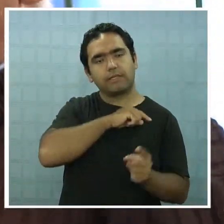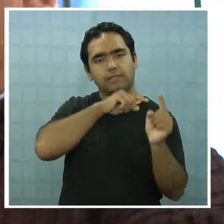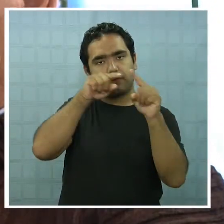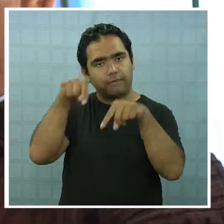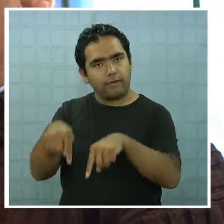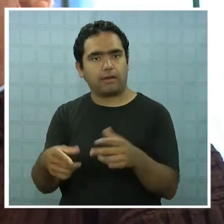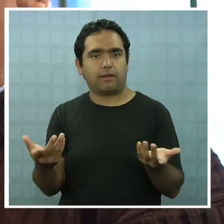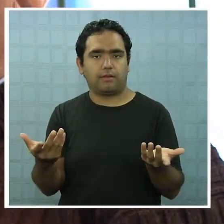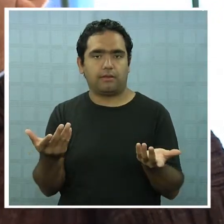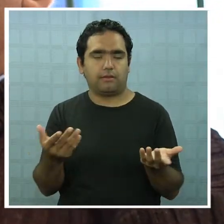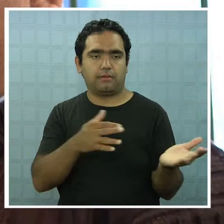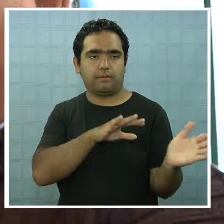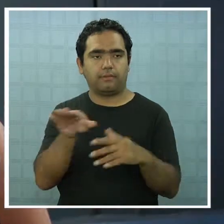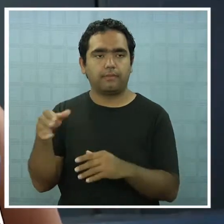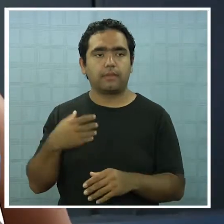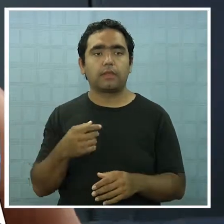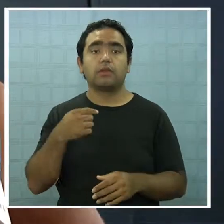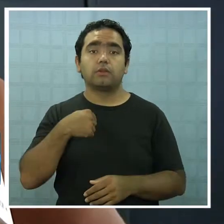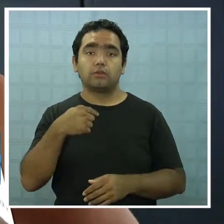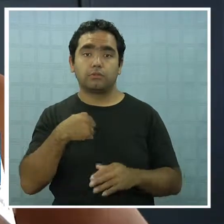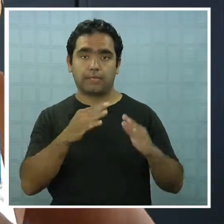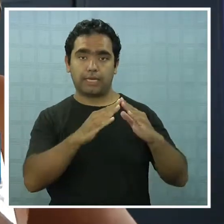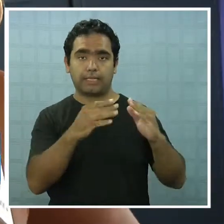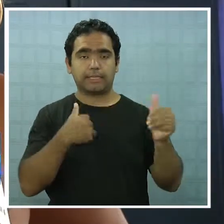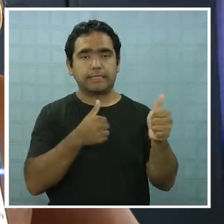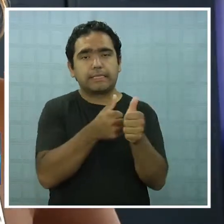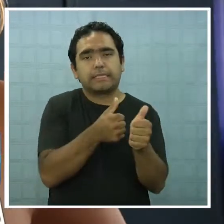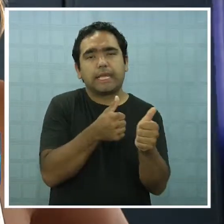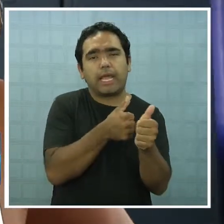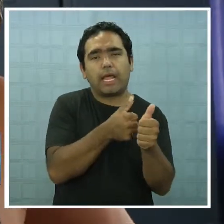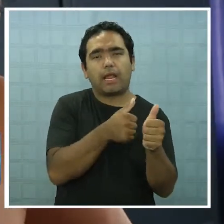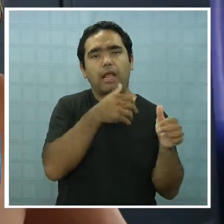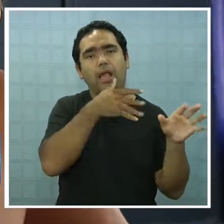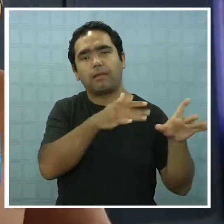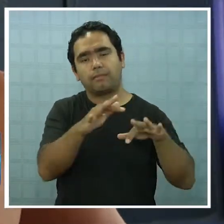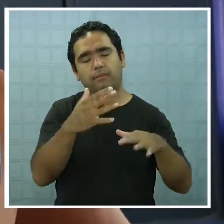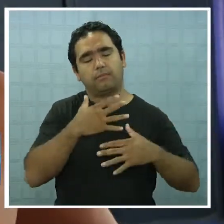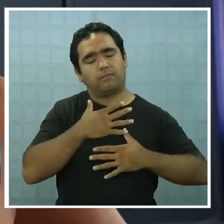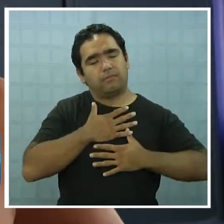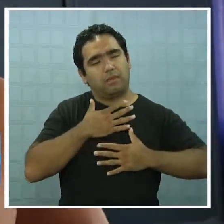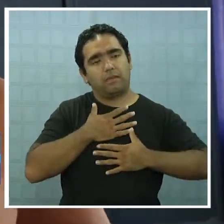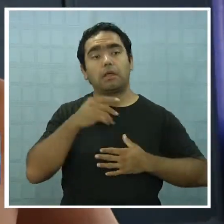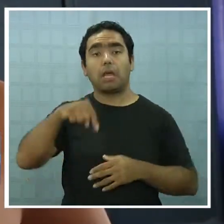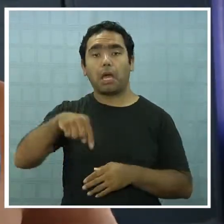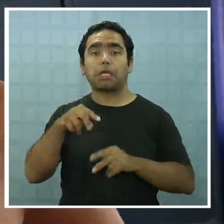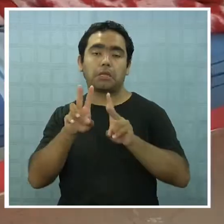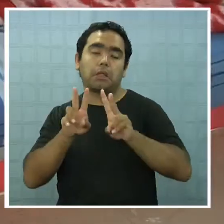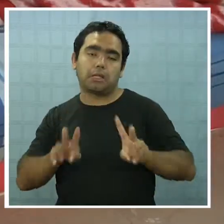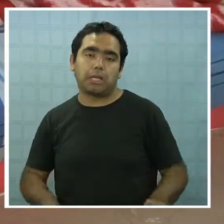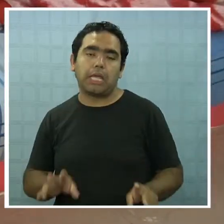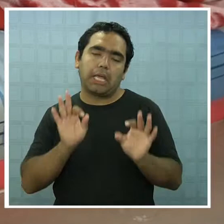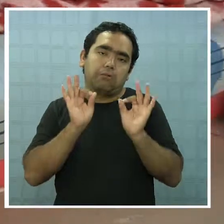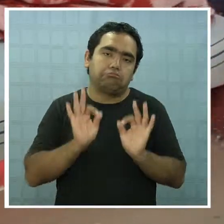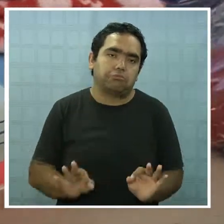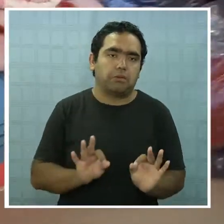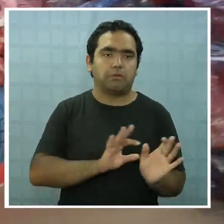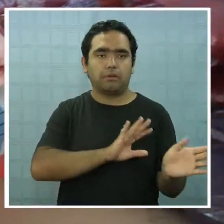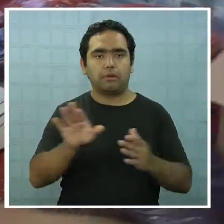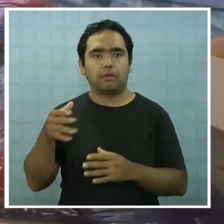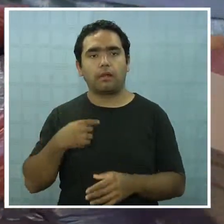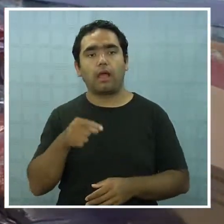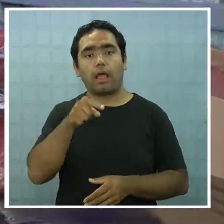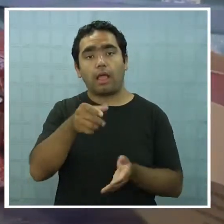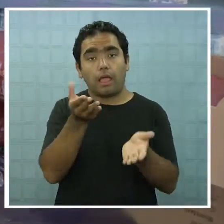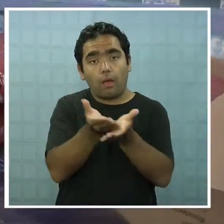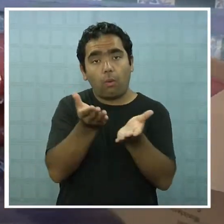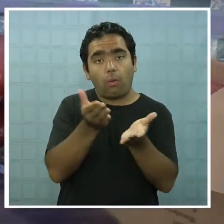por esta altura. Estamos cerca del mar y nos da miedo, y venimos acá y estamos más tranquilos, más seguros. El albergue de la Escuela